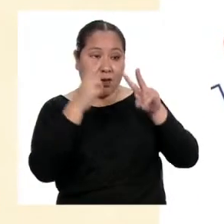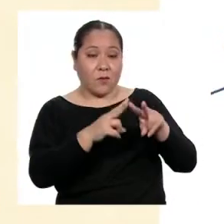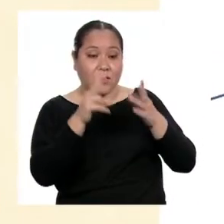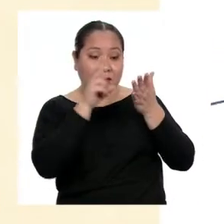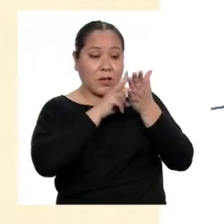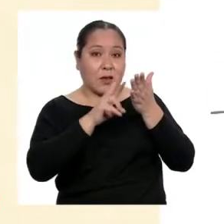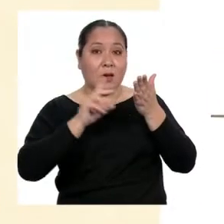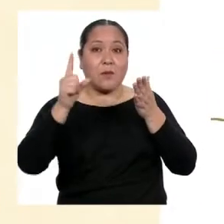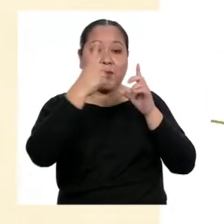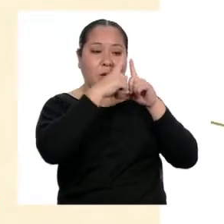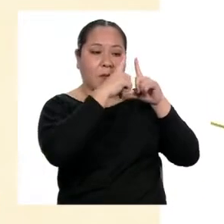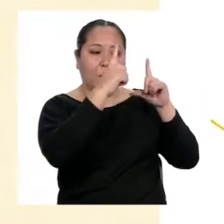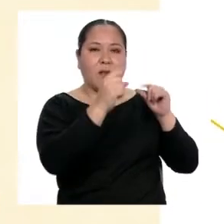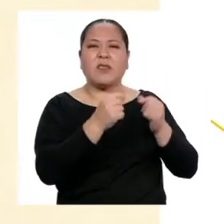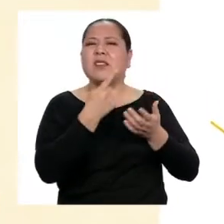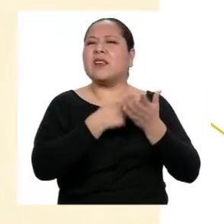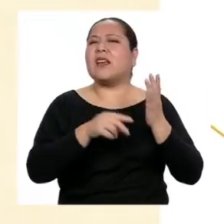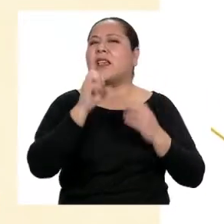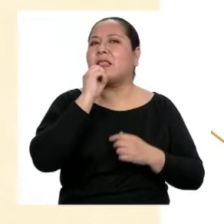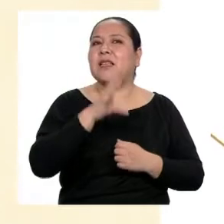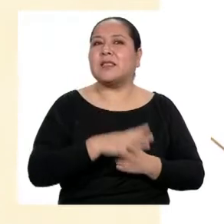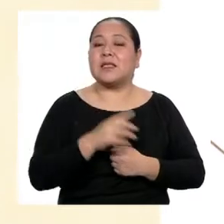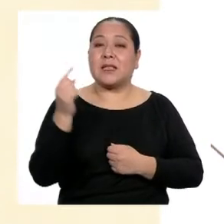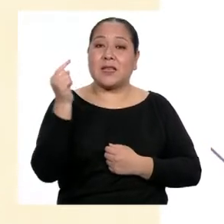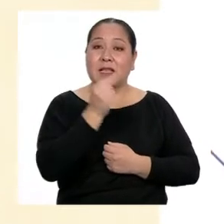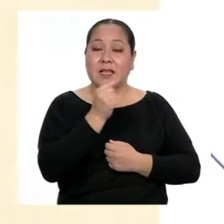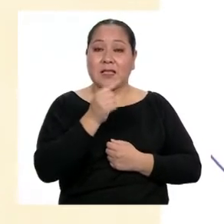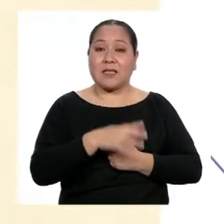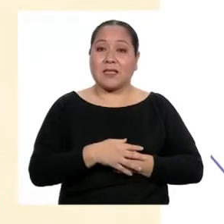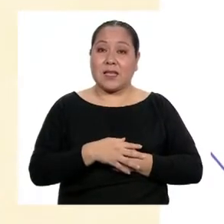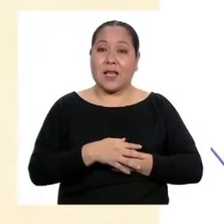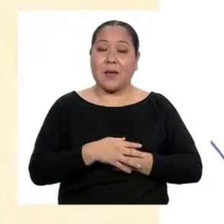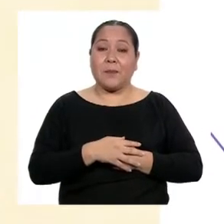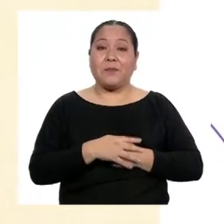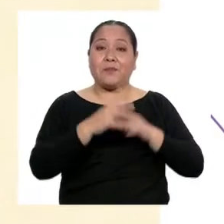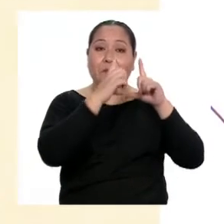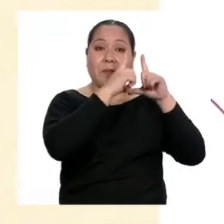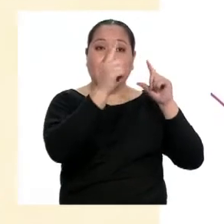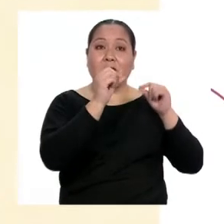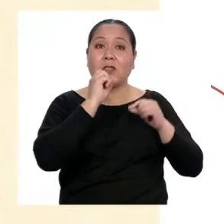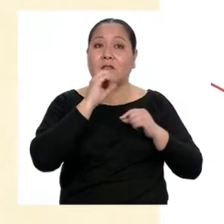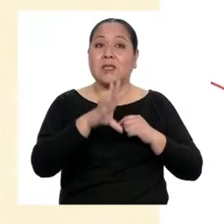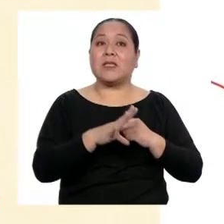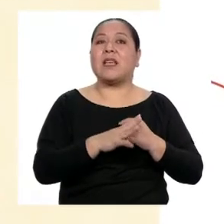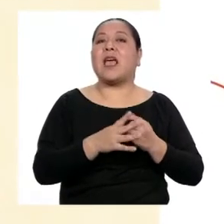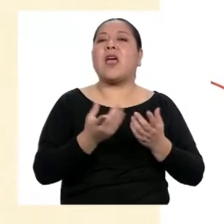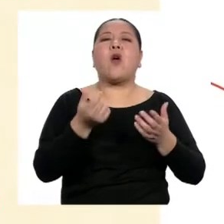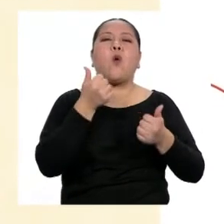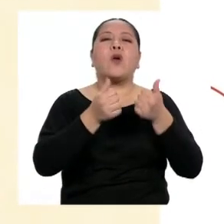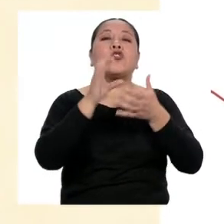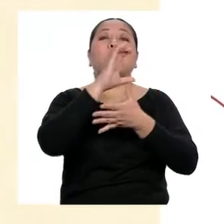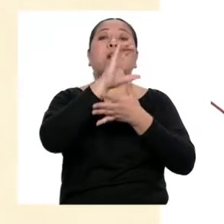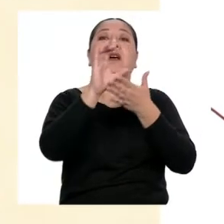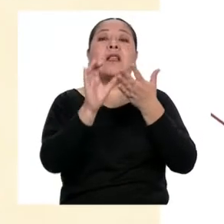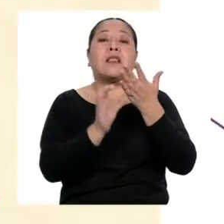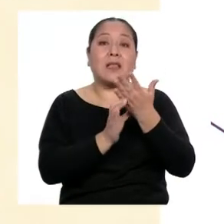primer párrafo, ¿de qué trata? En este párrafo nos hablan de lo que consiste la adolescencia y mencionan